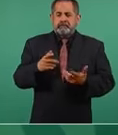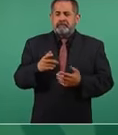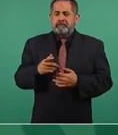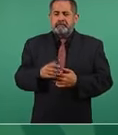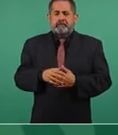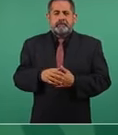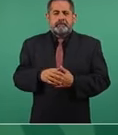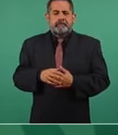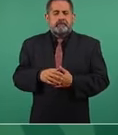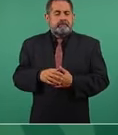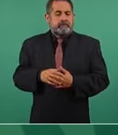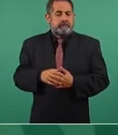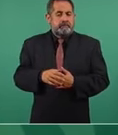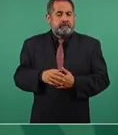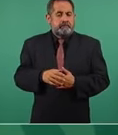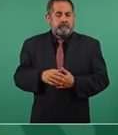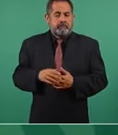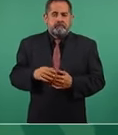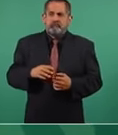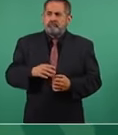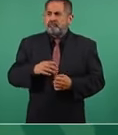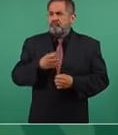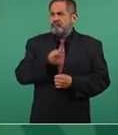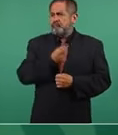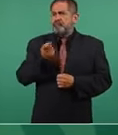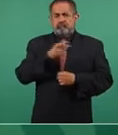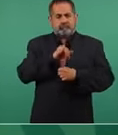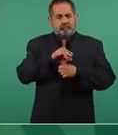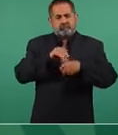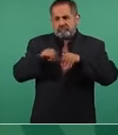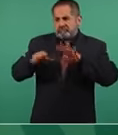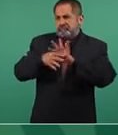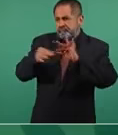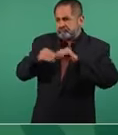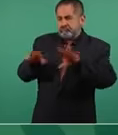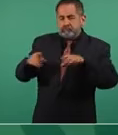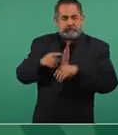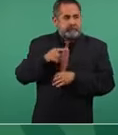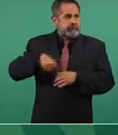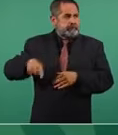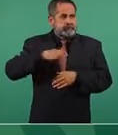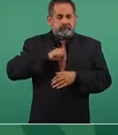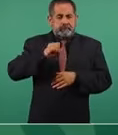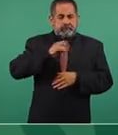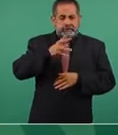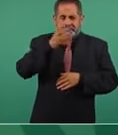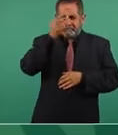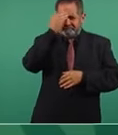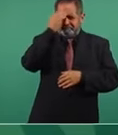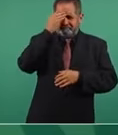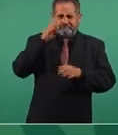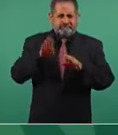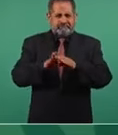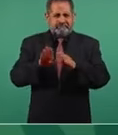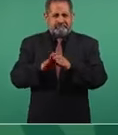tienen influencia, sí alcanzan a